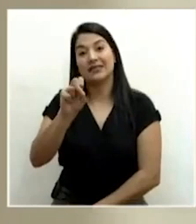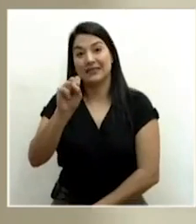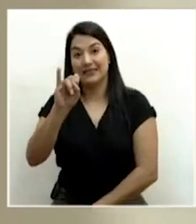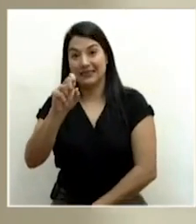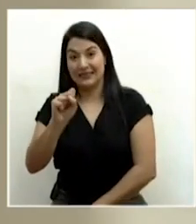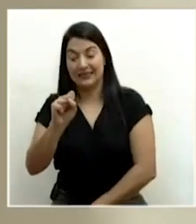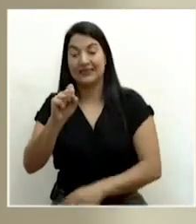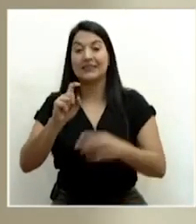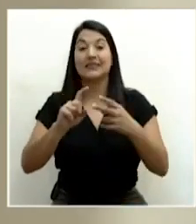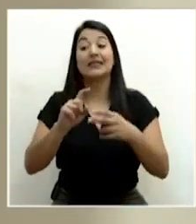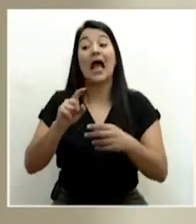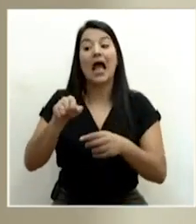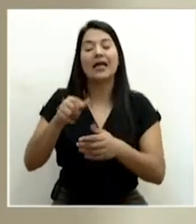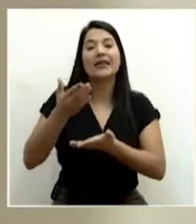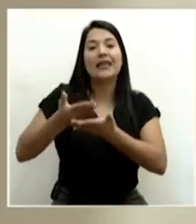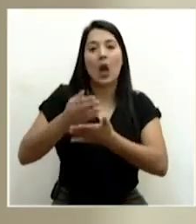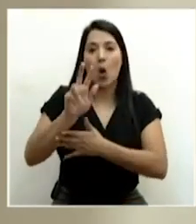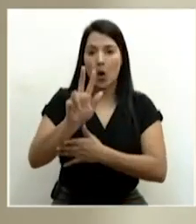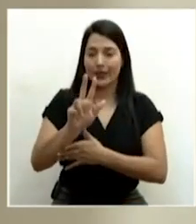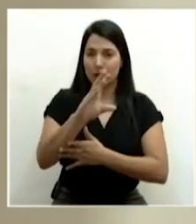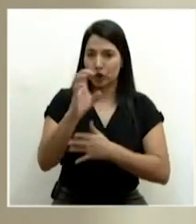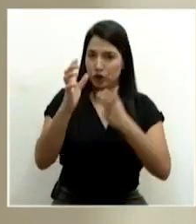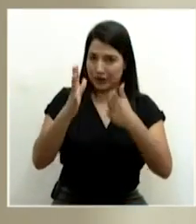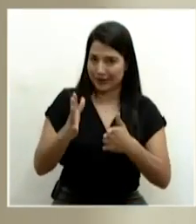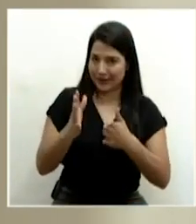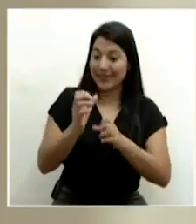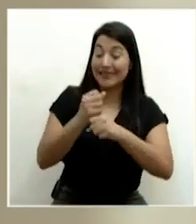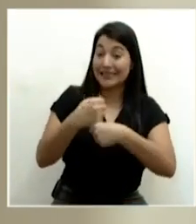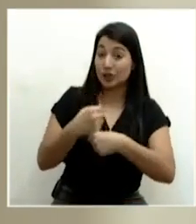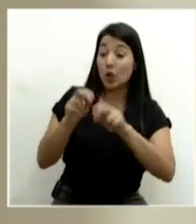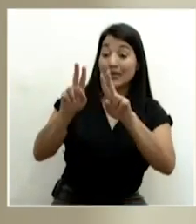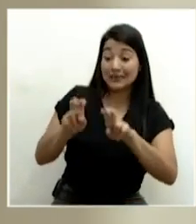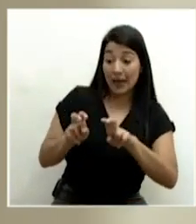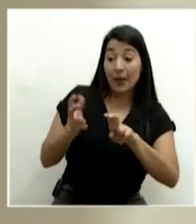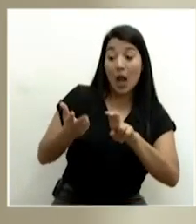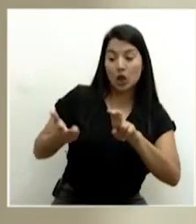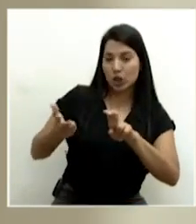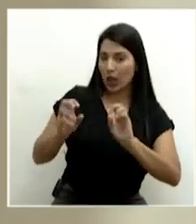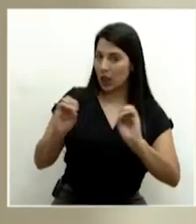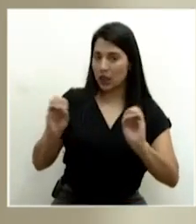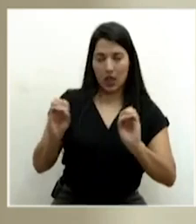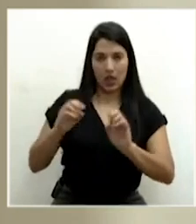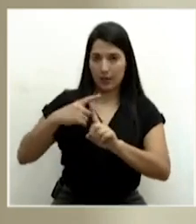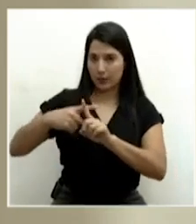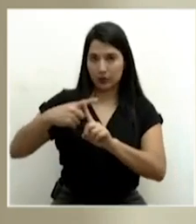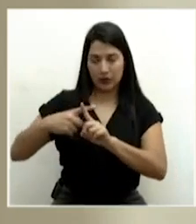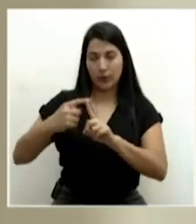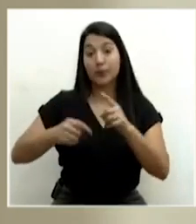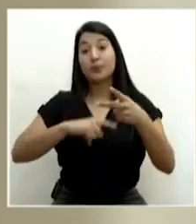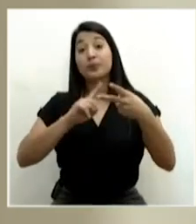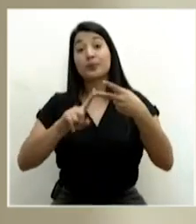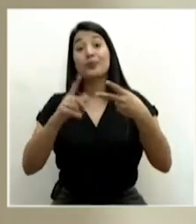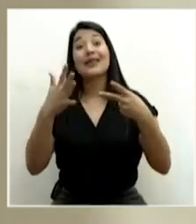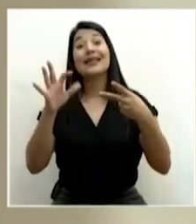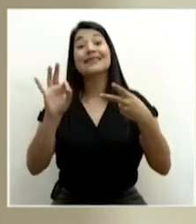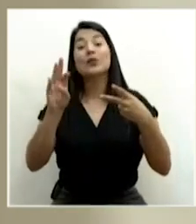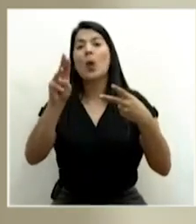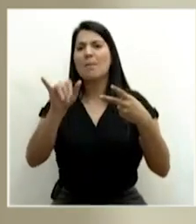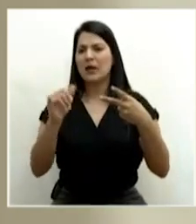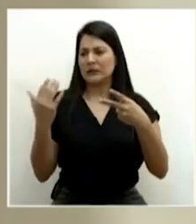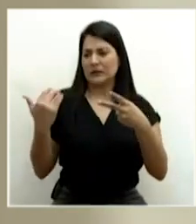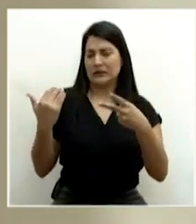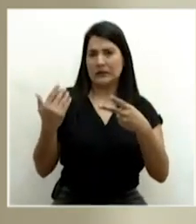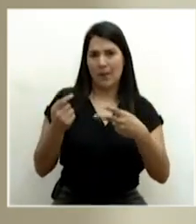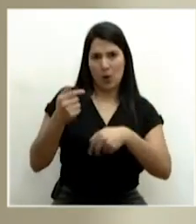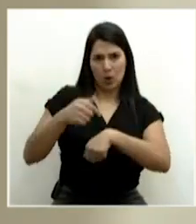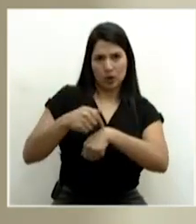de nuestros ciudadanos. Se le hizo el tamizaje a los tres, ninguno estaba positivo. Y el 19 de mayo, hace pocos